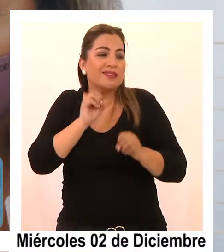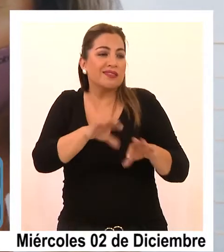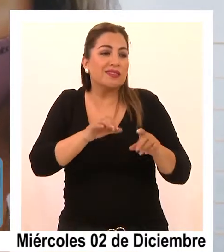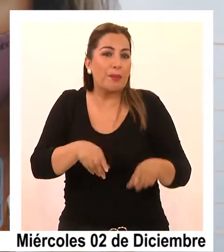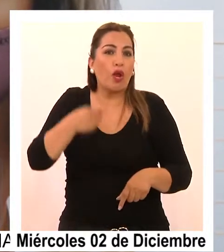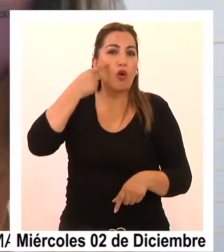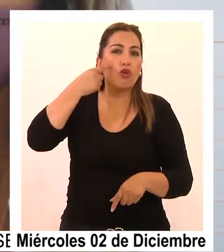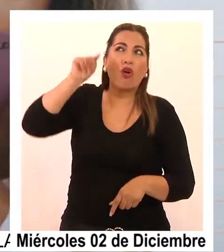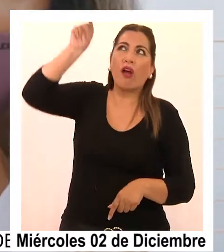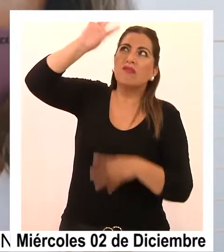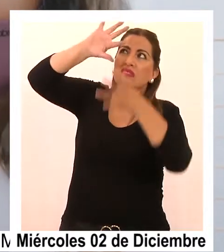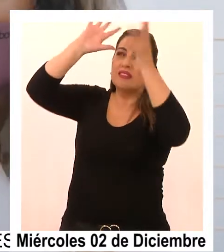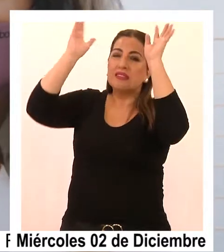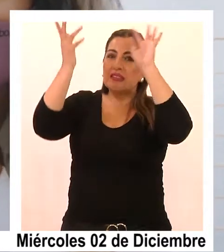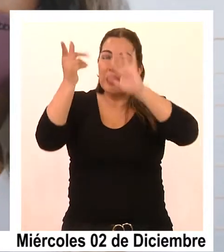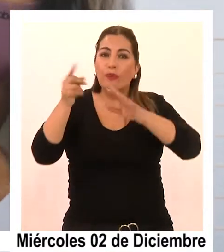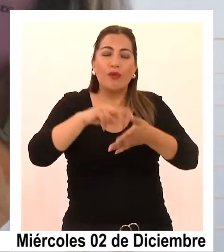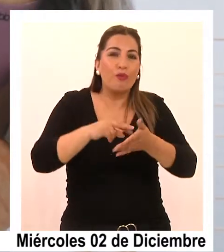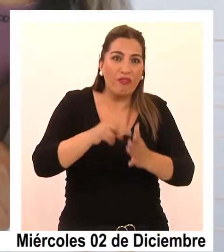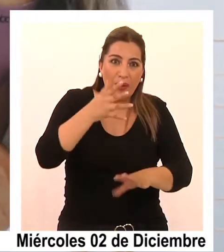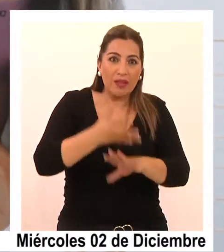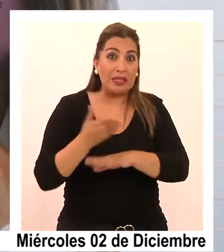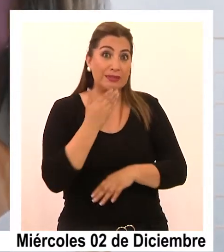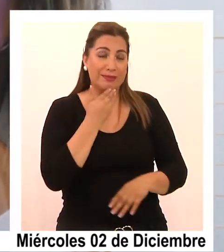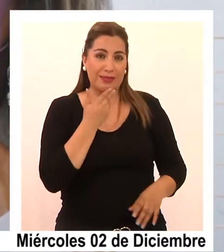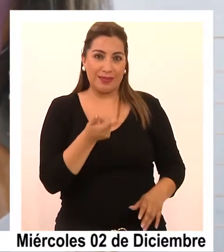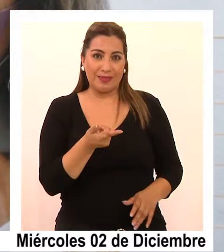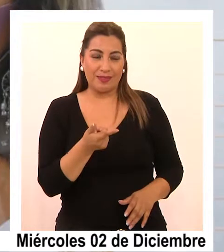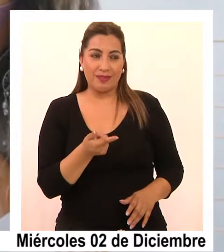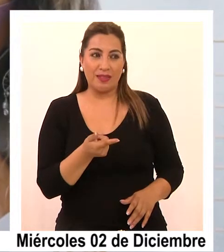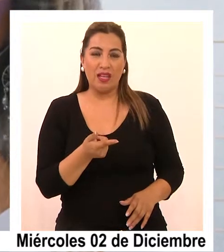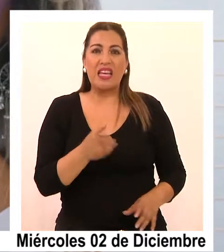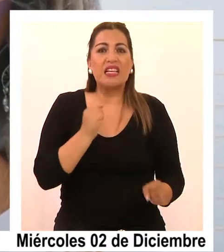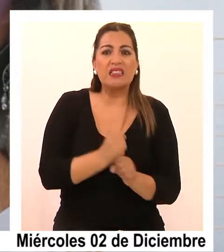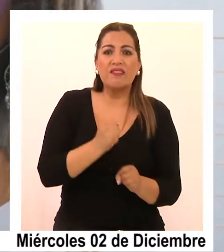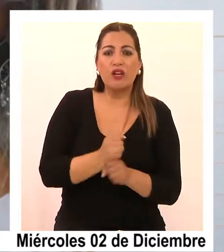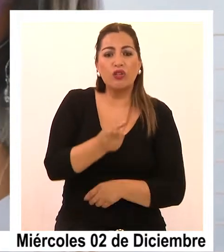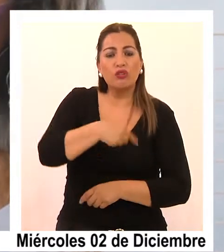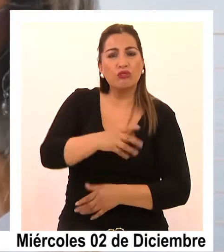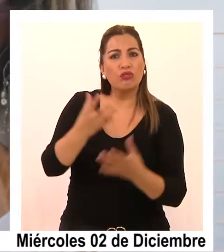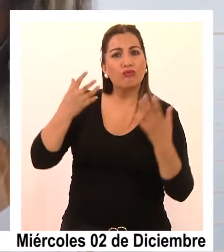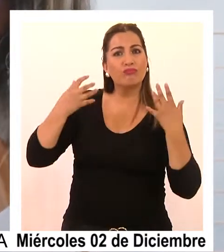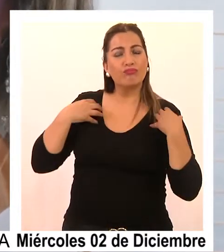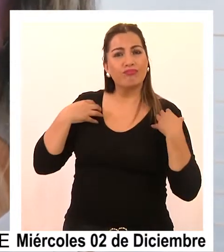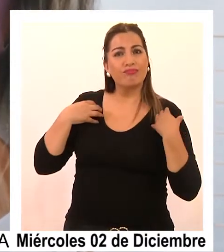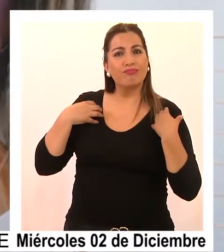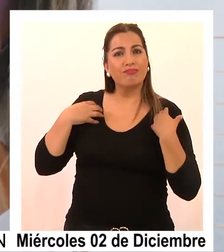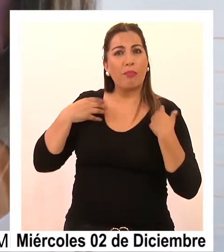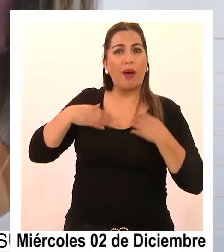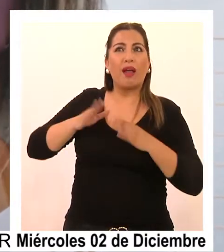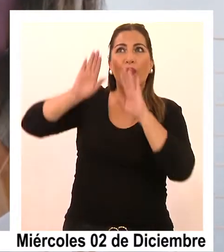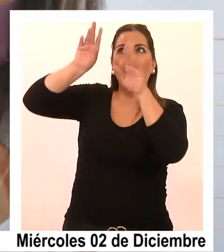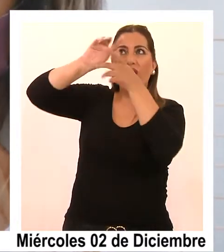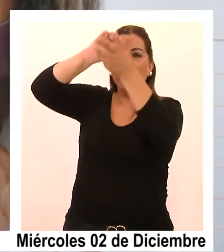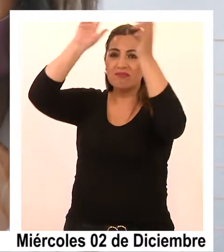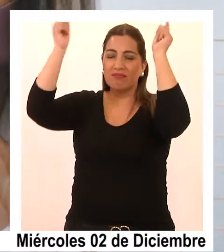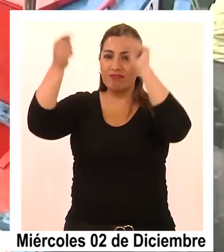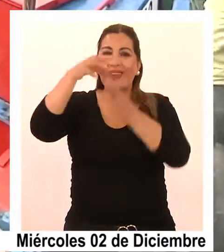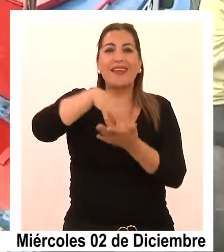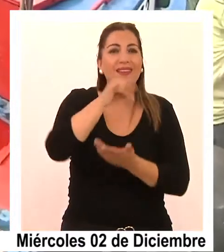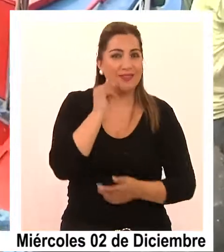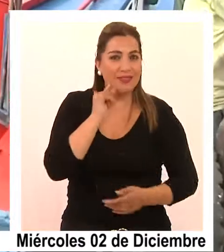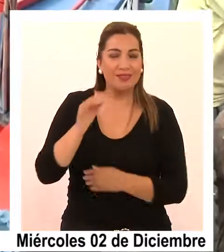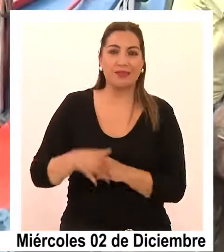climático, los impactos que tienen y pero sobre todo qué acciones podemos tomar para adaptarnos al cambio climático en lo local.